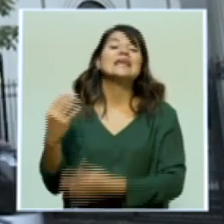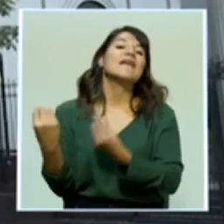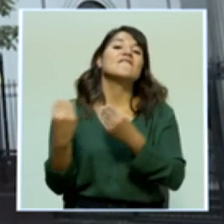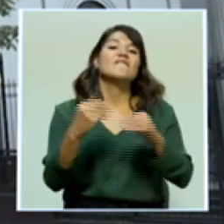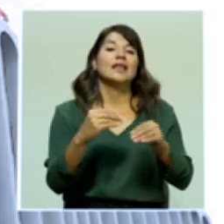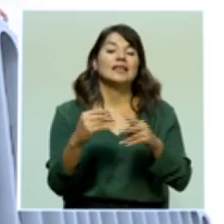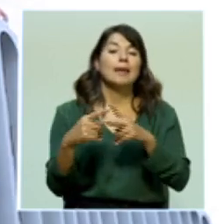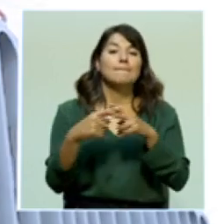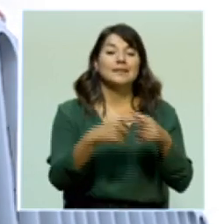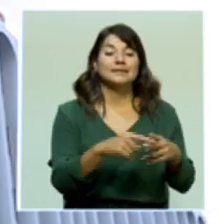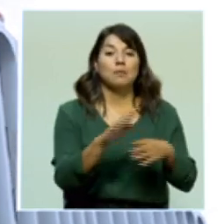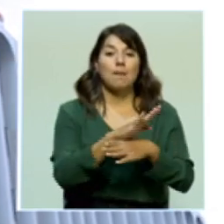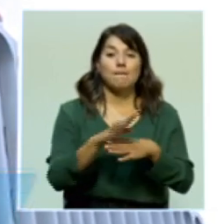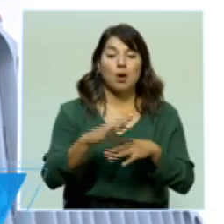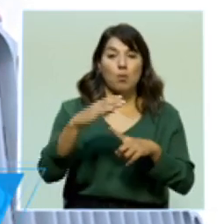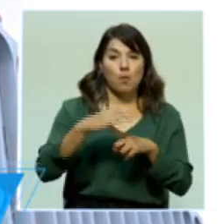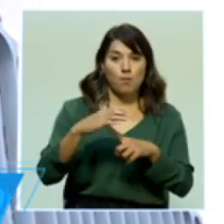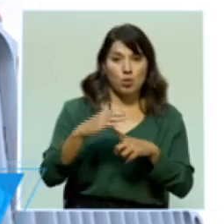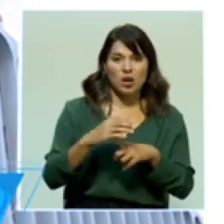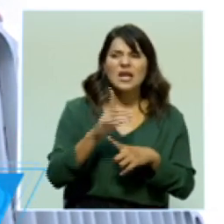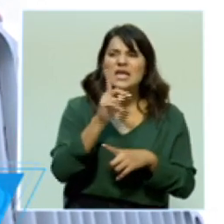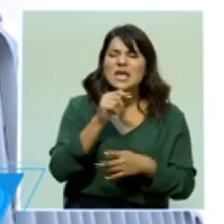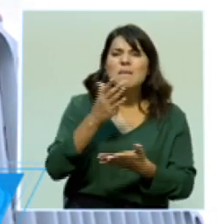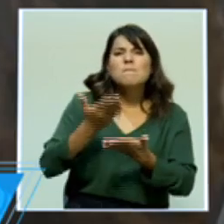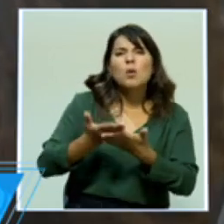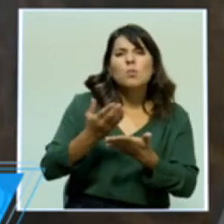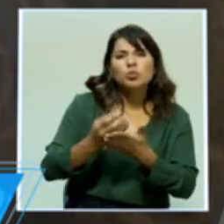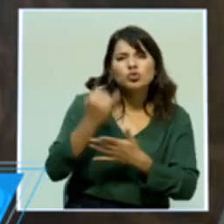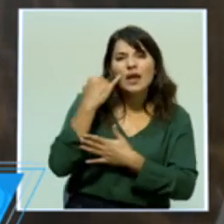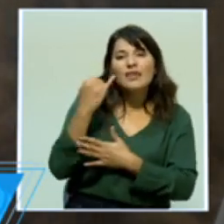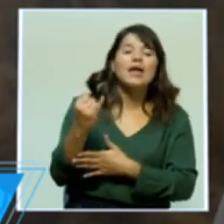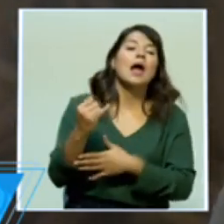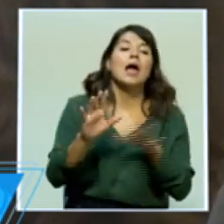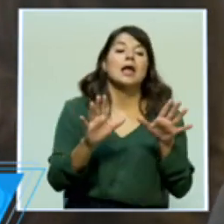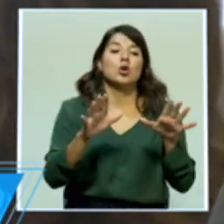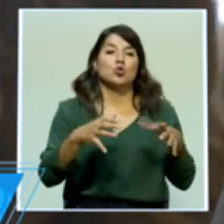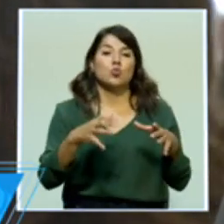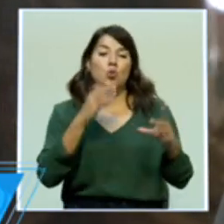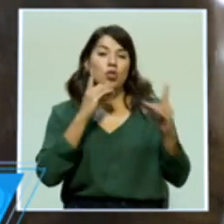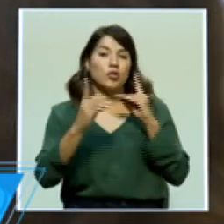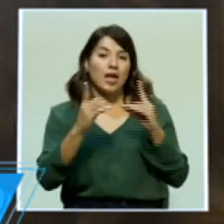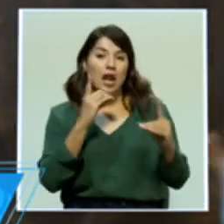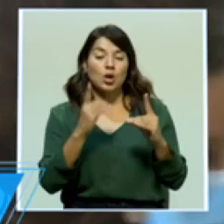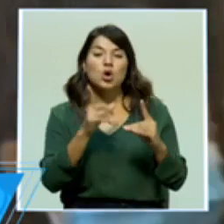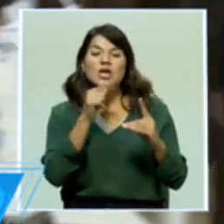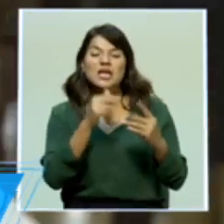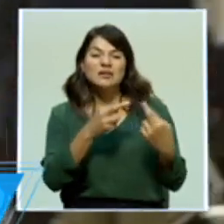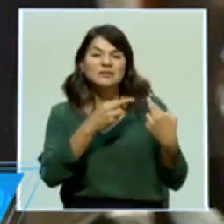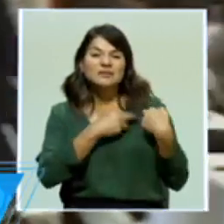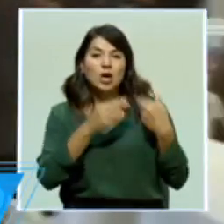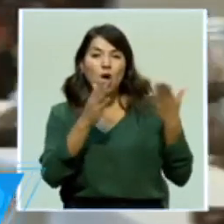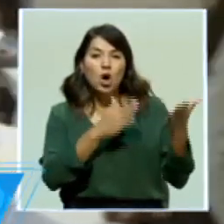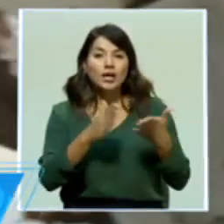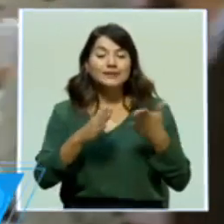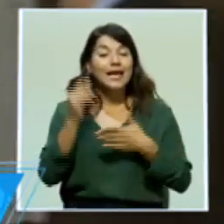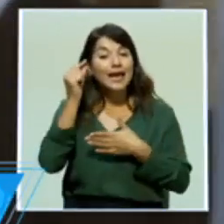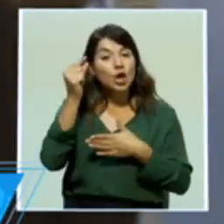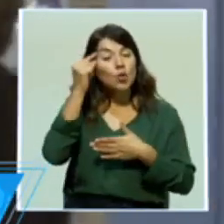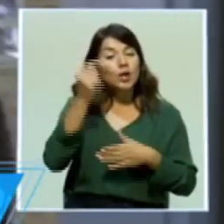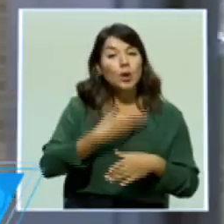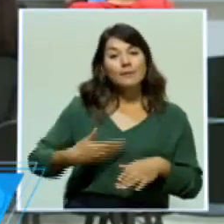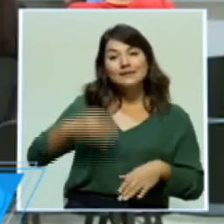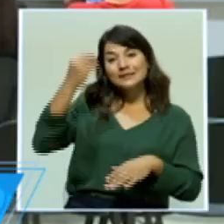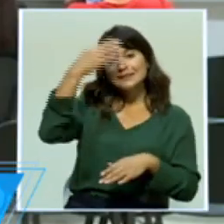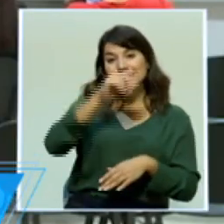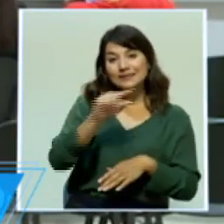crédito al Banco Popular. La idea fue planteada y aprobada por la Mesa de Diálogo, organizada por el gobierno de Alvarado la semana anterior.